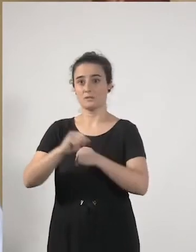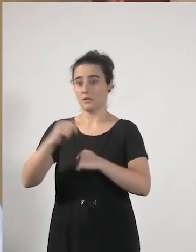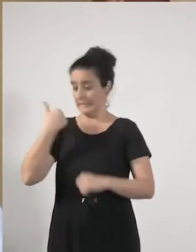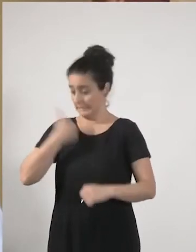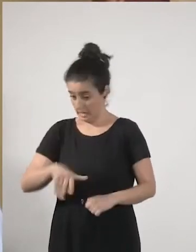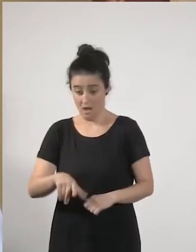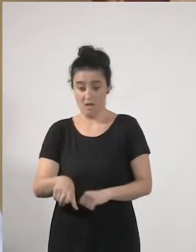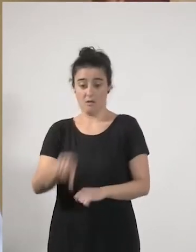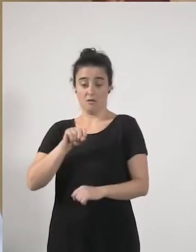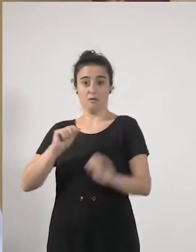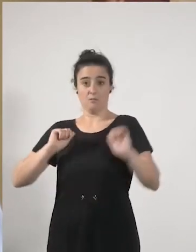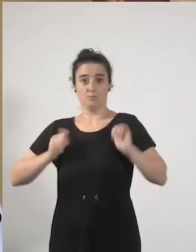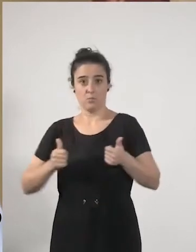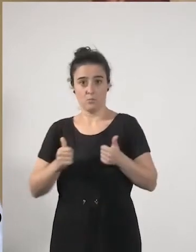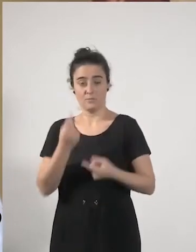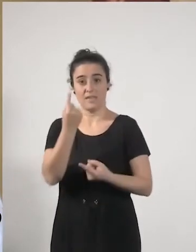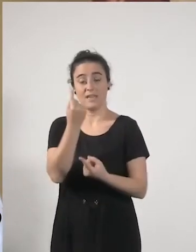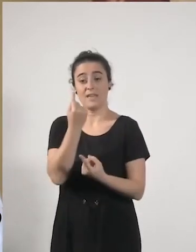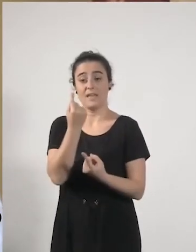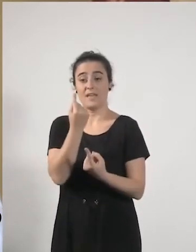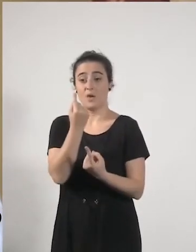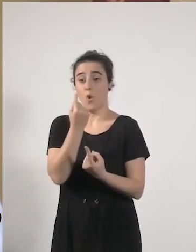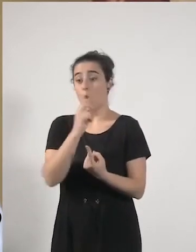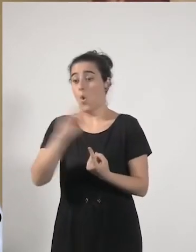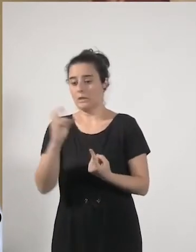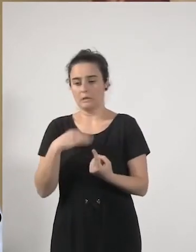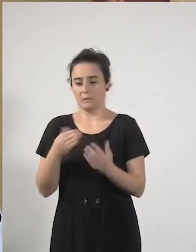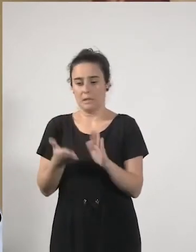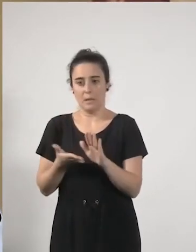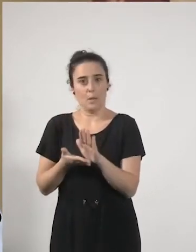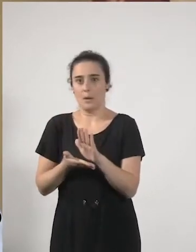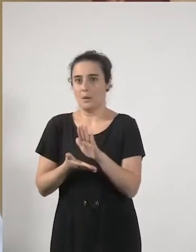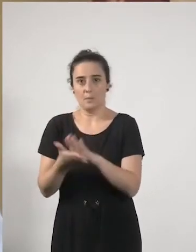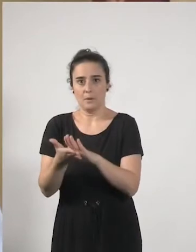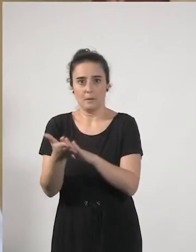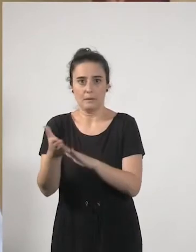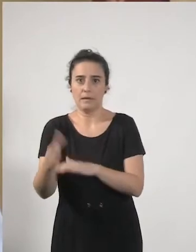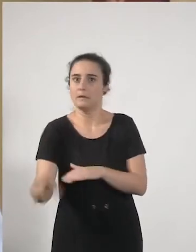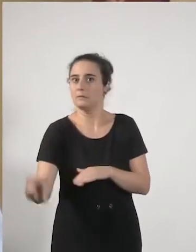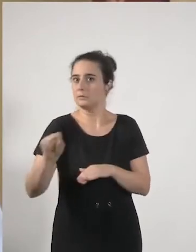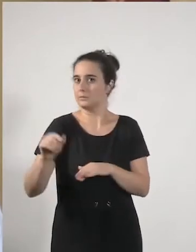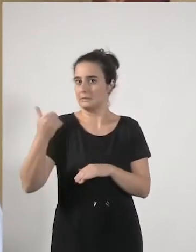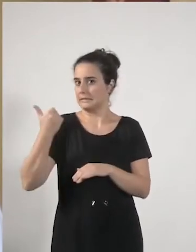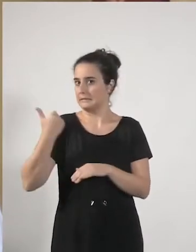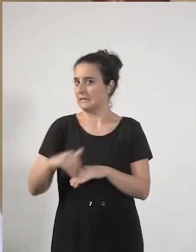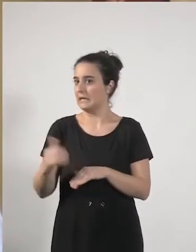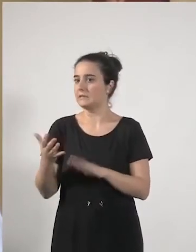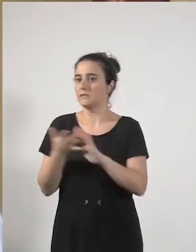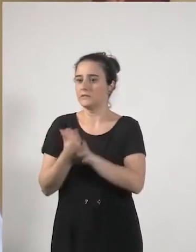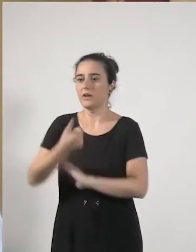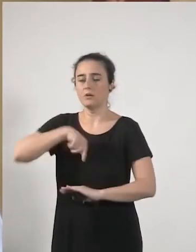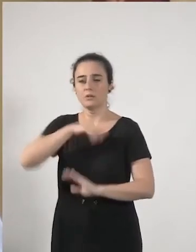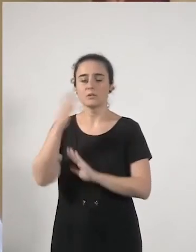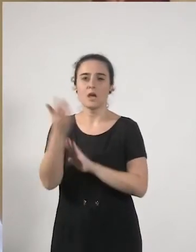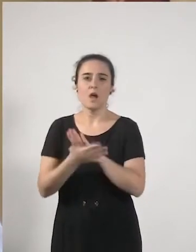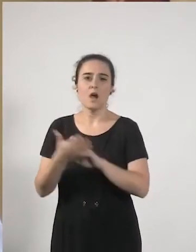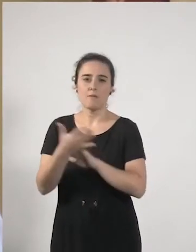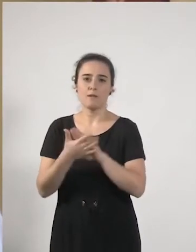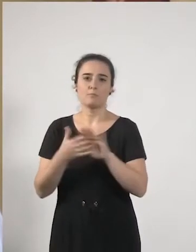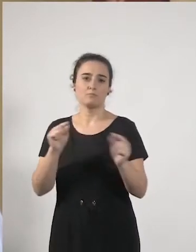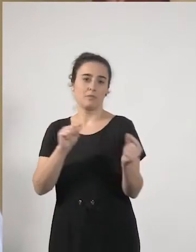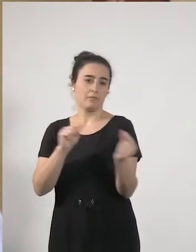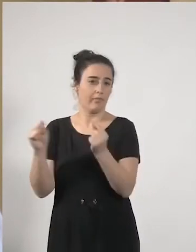en algunos casos otras no van a tardar demasiado en llegar ya estamos hablando de los distintos debates